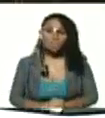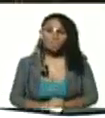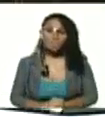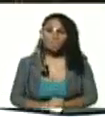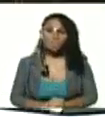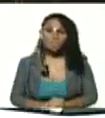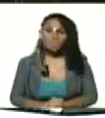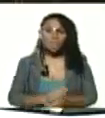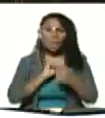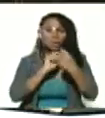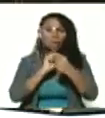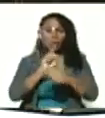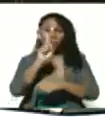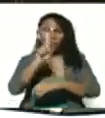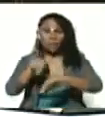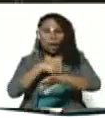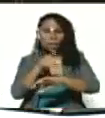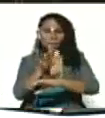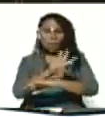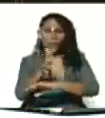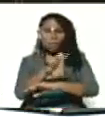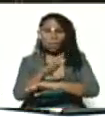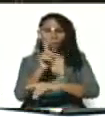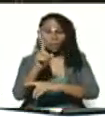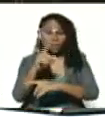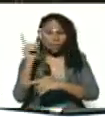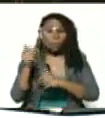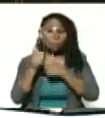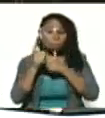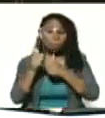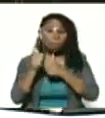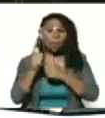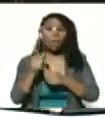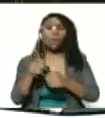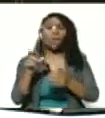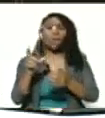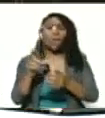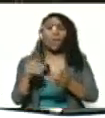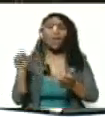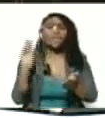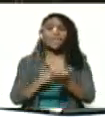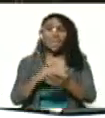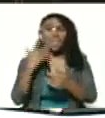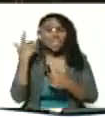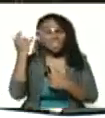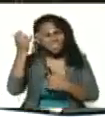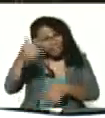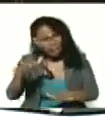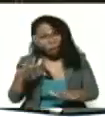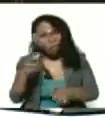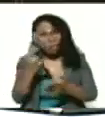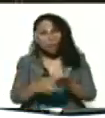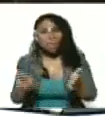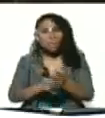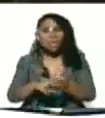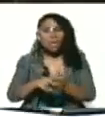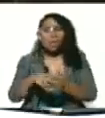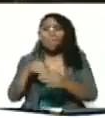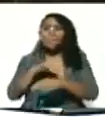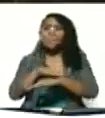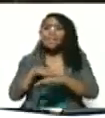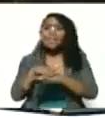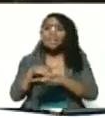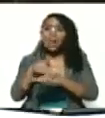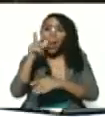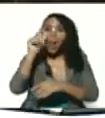La entrevista duró una hora. Creo que estuvo bastante buena. Creo que la van a repetir, ¿verdad? Llámate al ministro Simón, para ver qué